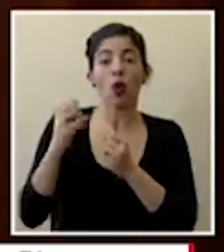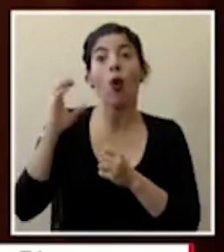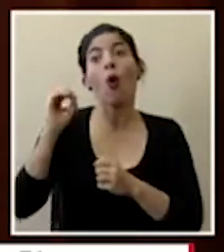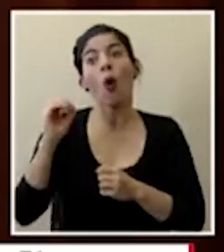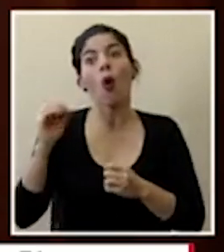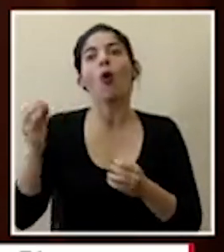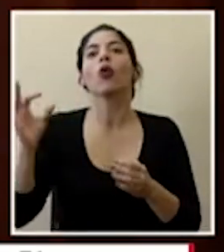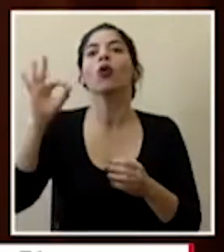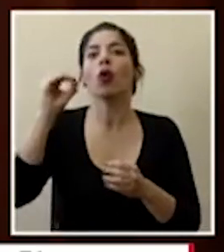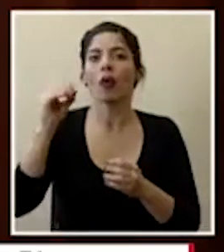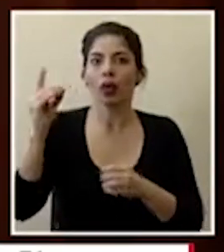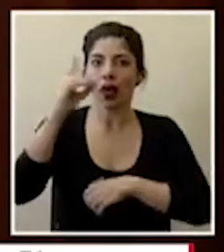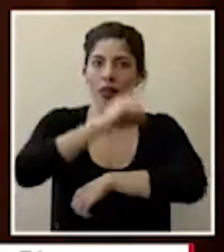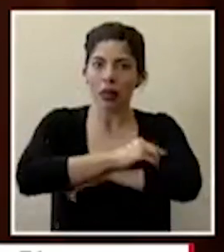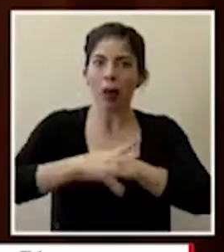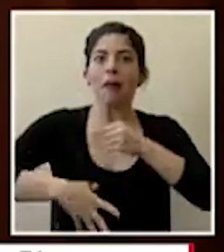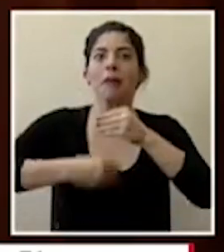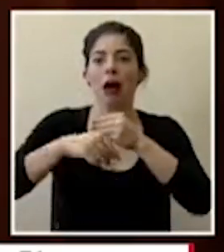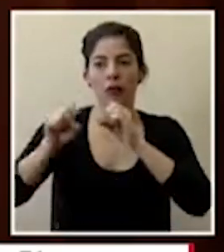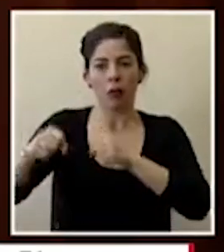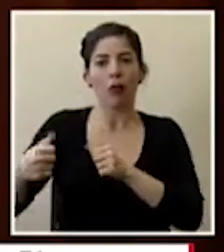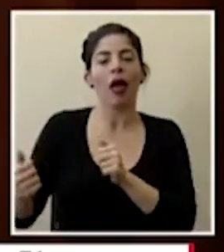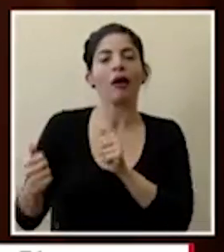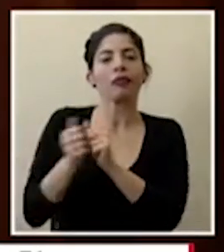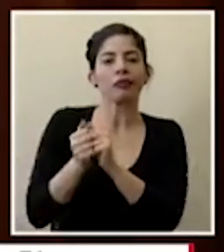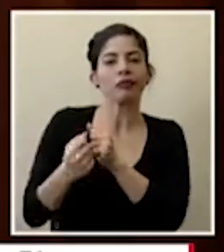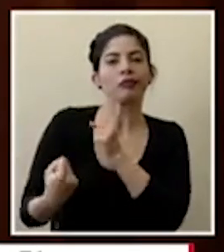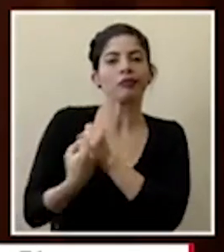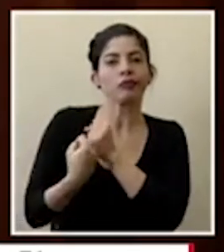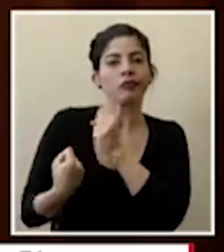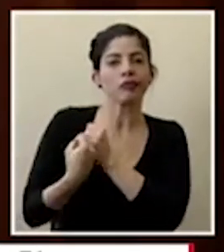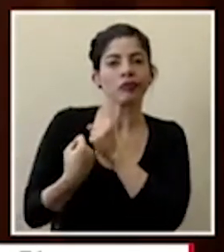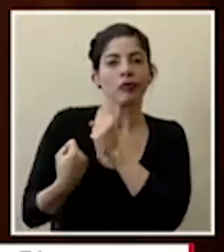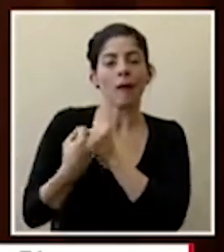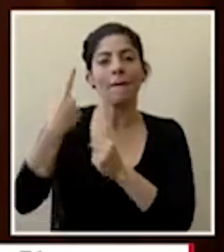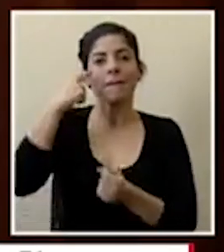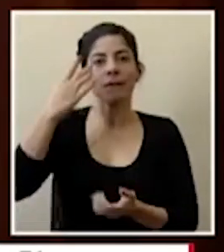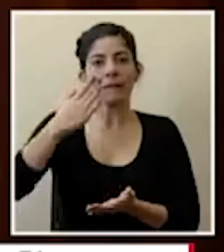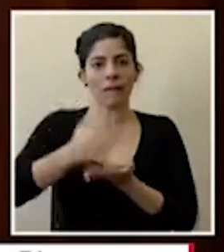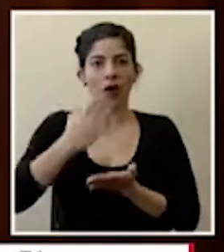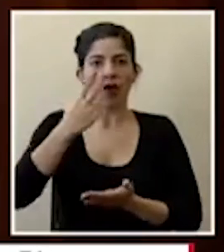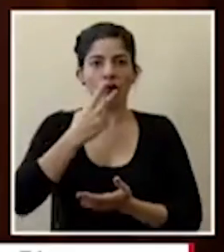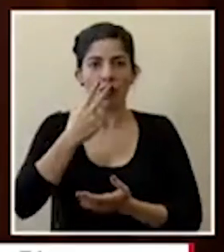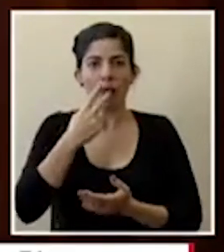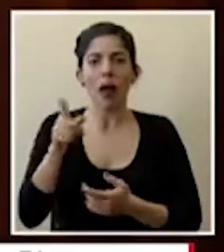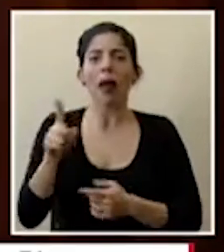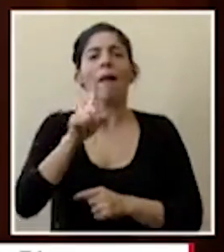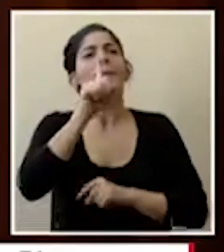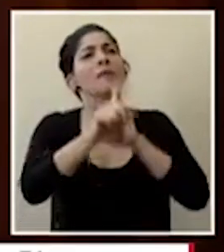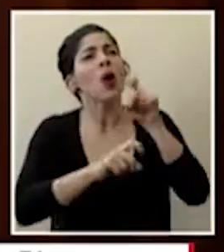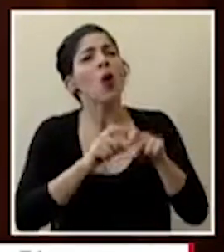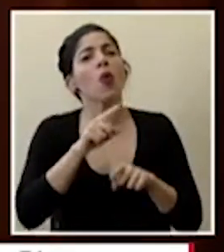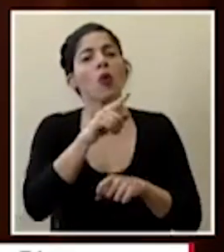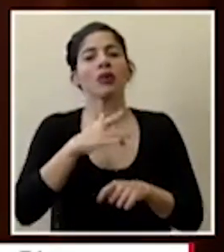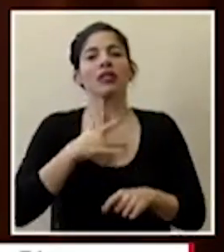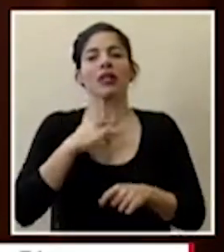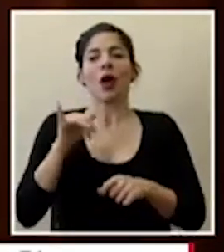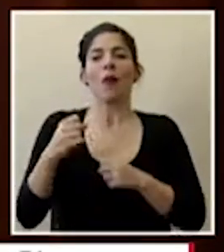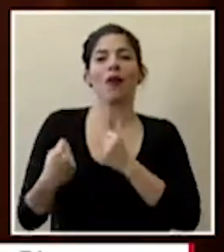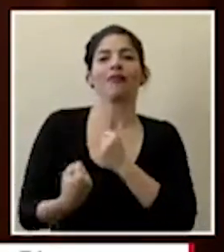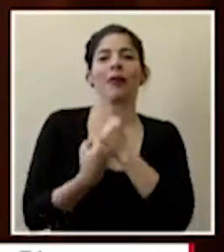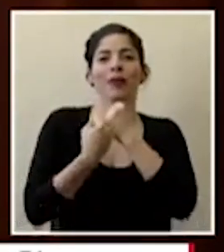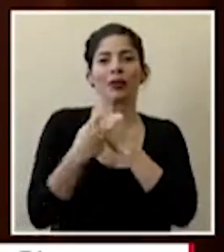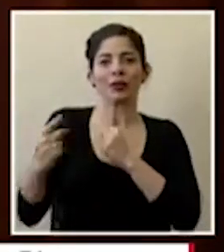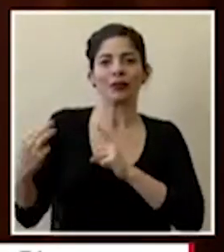días más puede acompañarlo para dejar de fumar con diferentes estímulos preguntas verdad como que usted se sienta acompañado